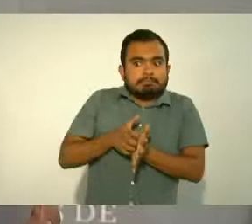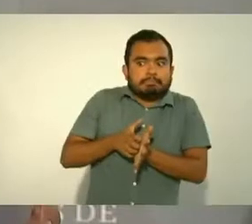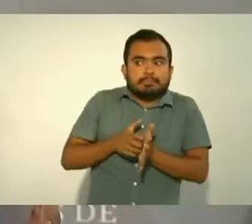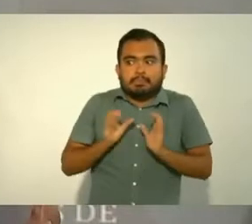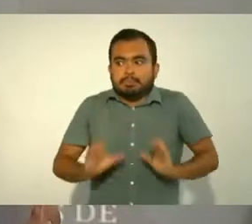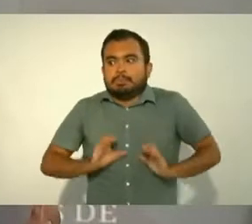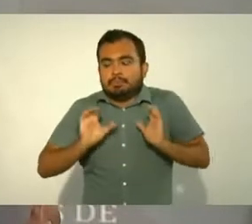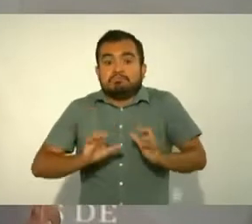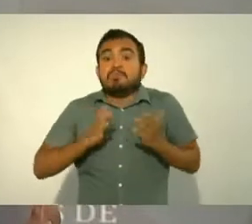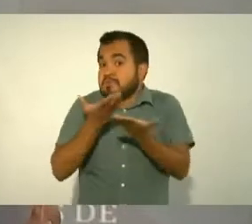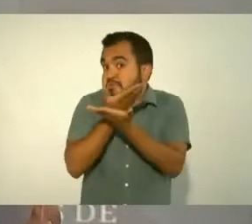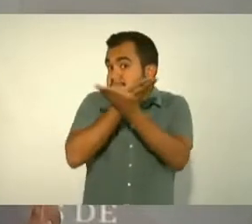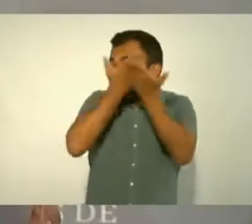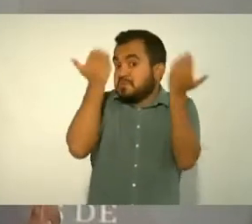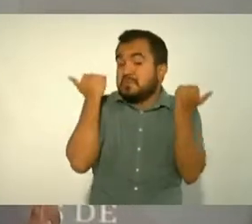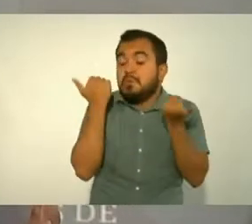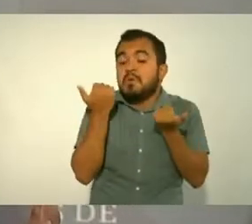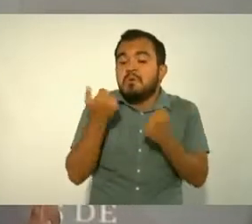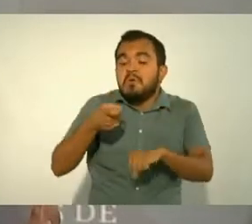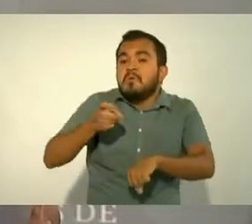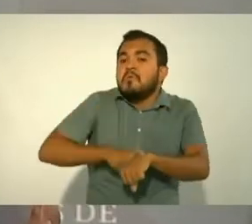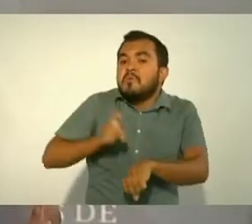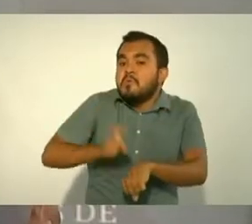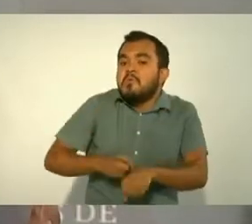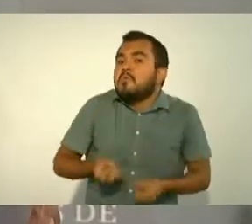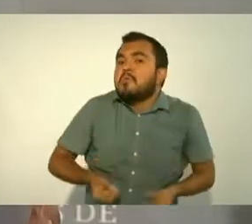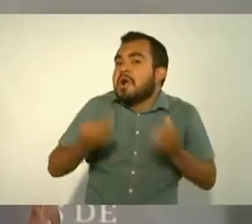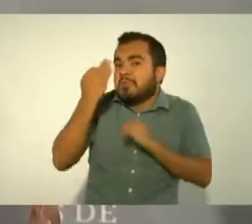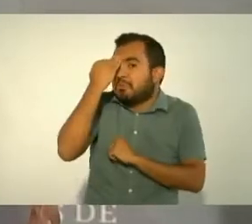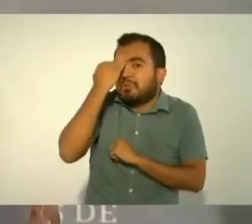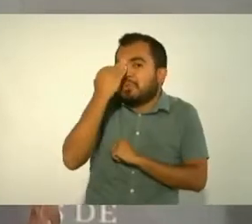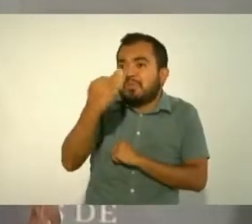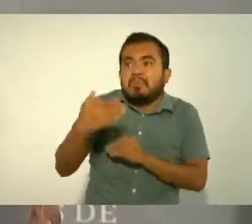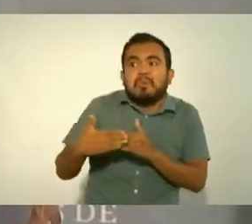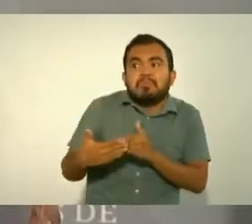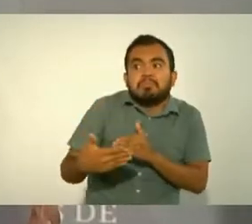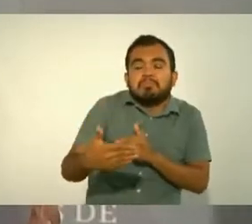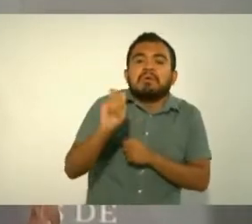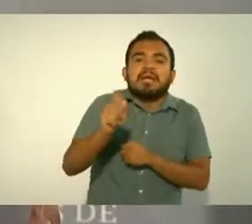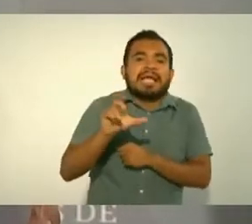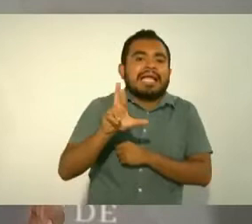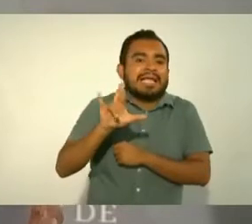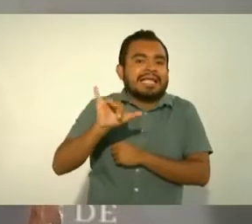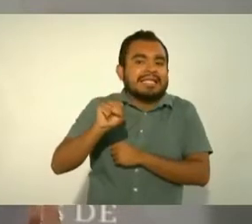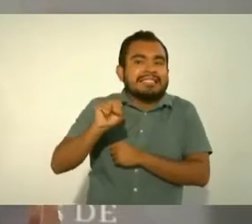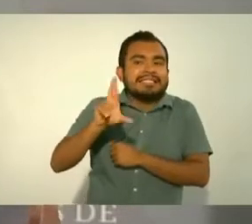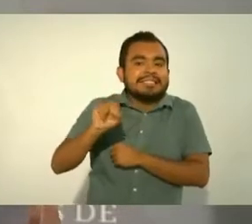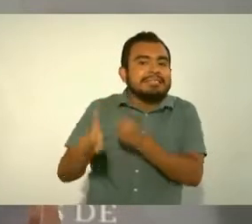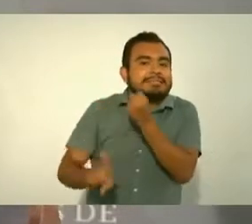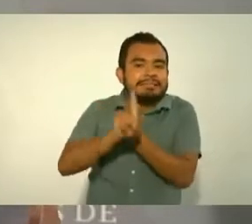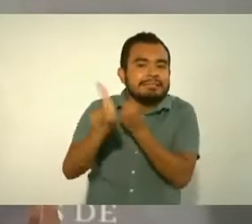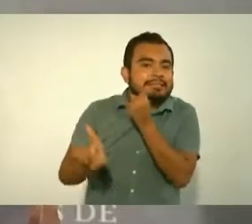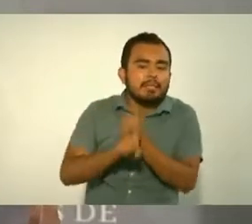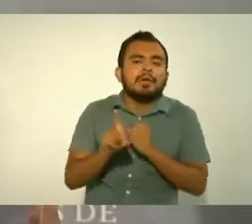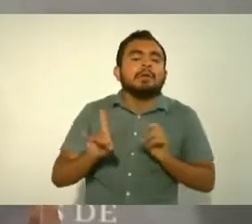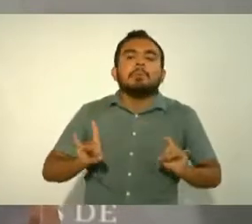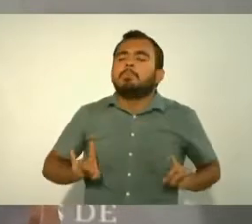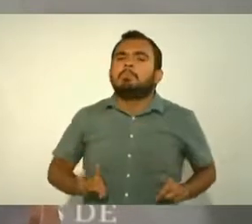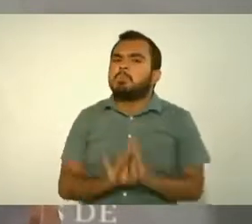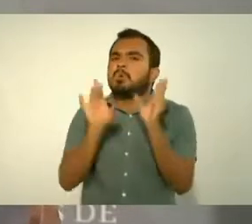pueda durar esta crisis que se produjo